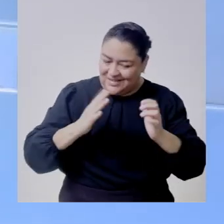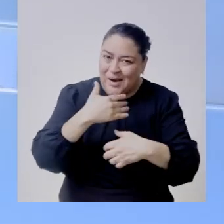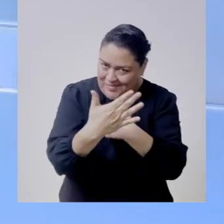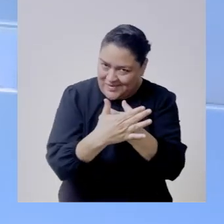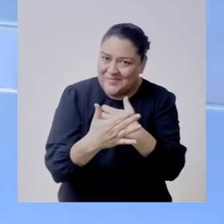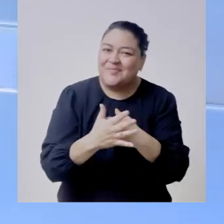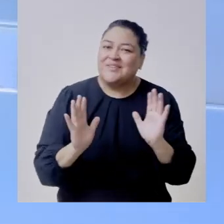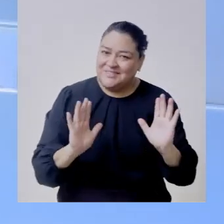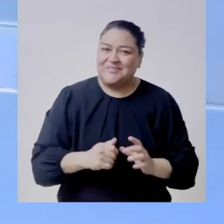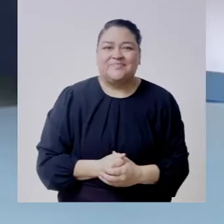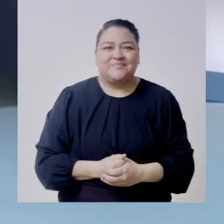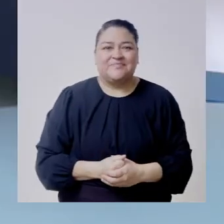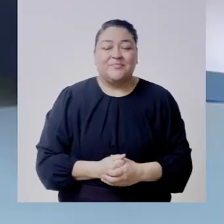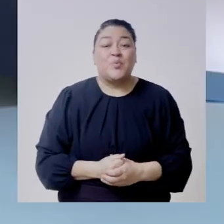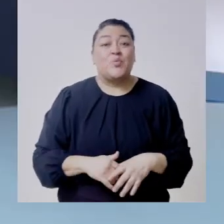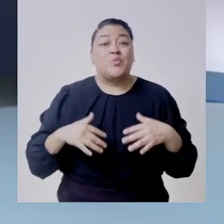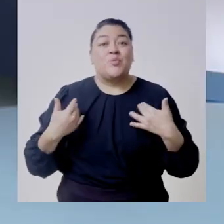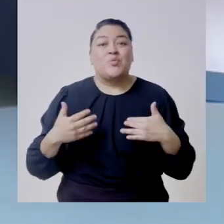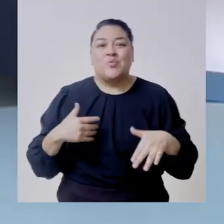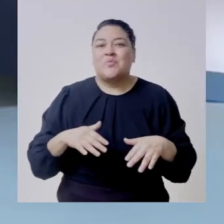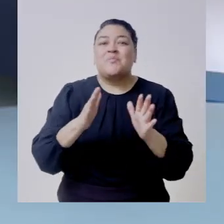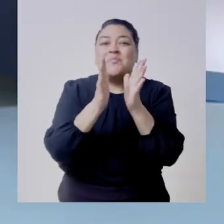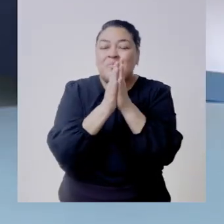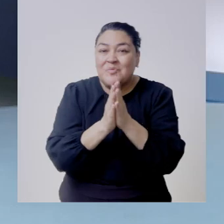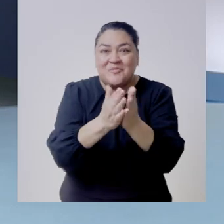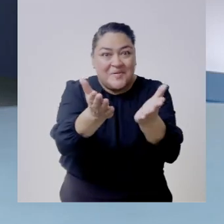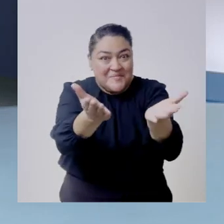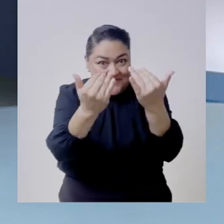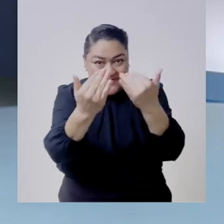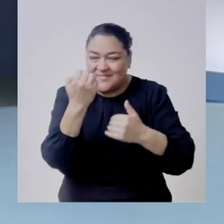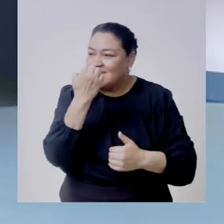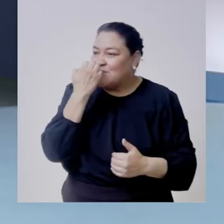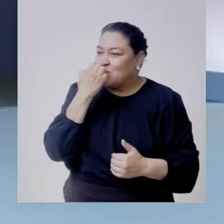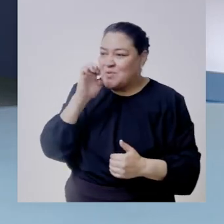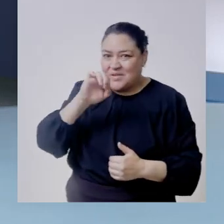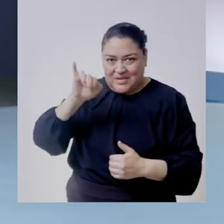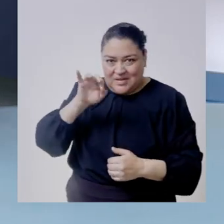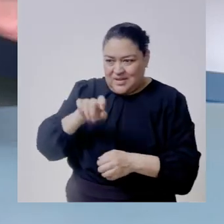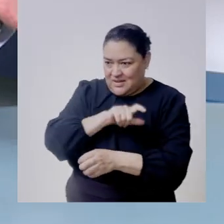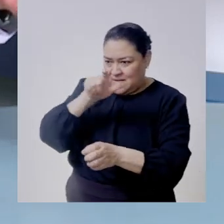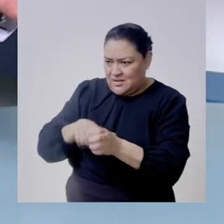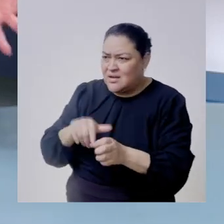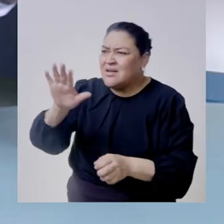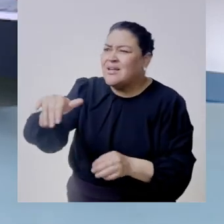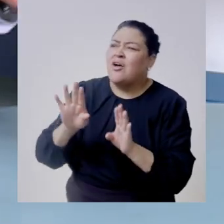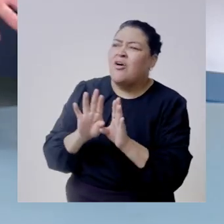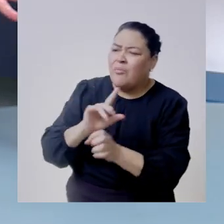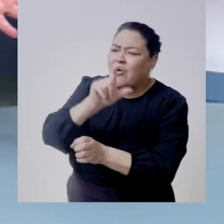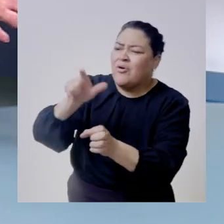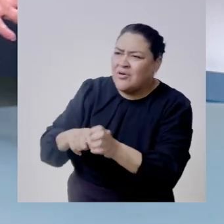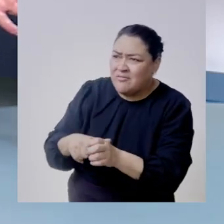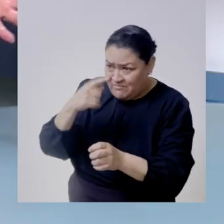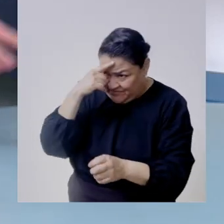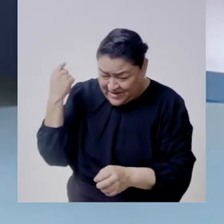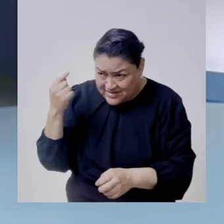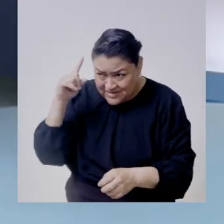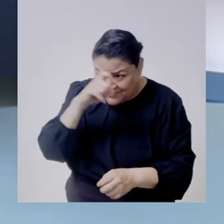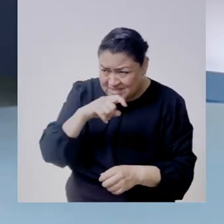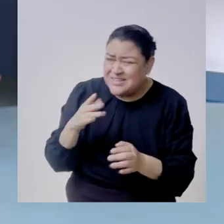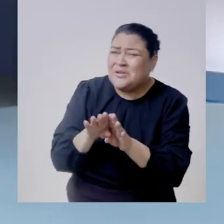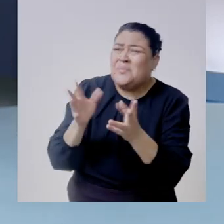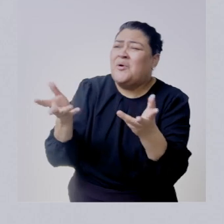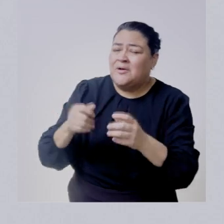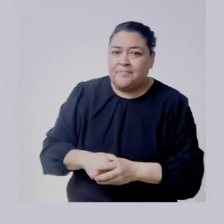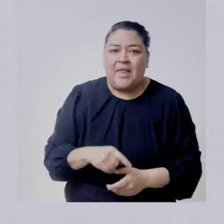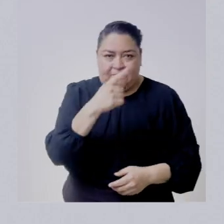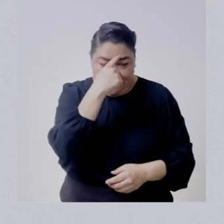capacitando a las personas bueno pues no deje de acercarse a la escuela judicial electoral es fácil acercarse a la escuela judicial electoral que